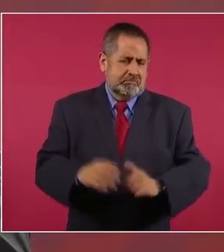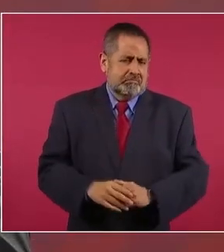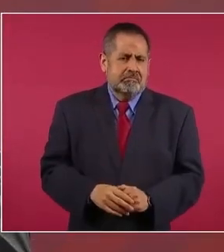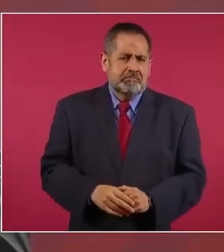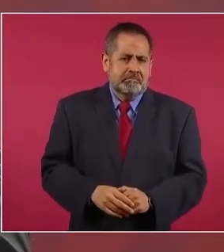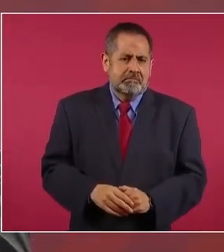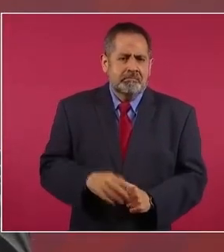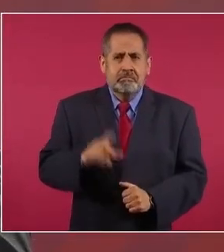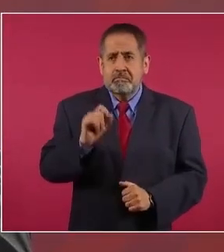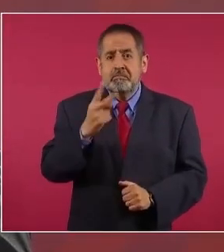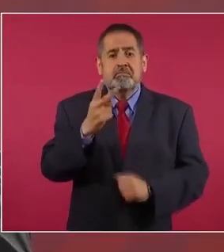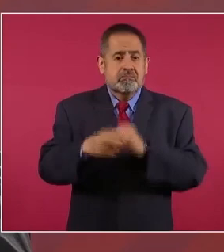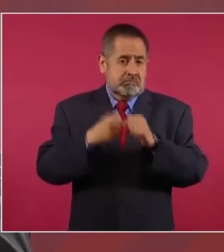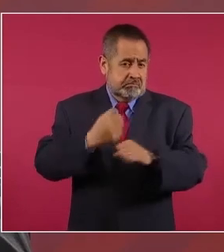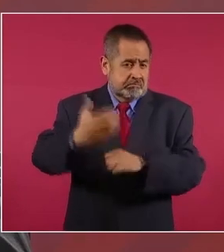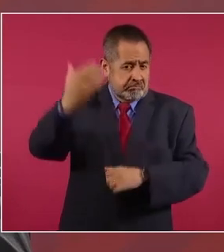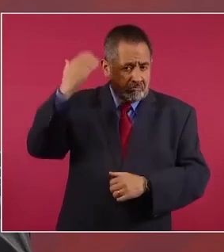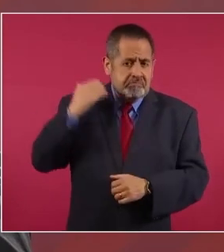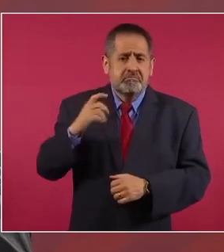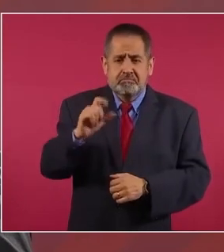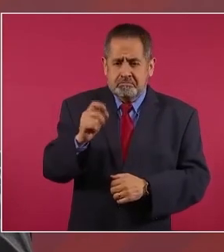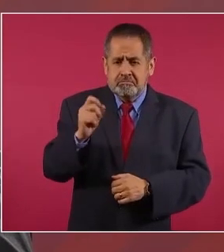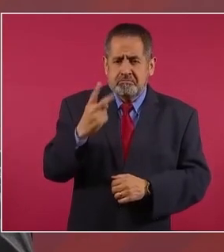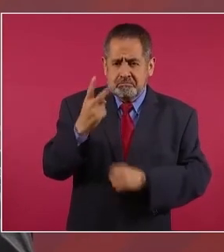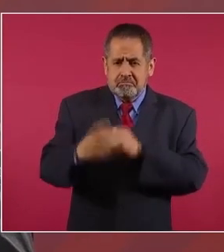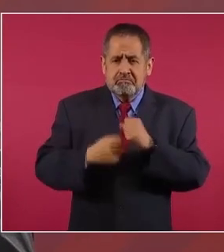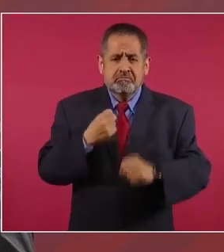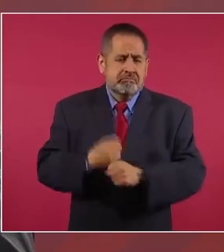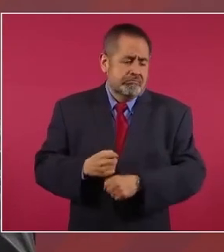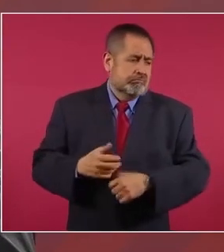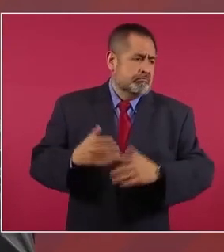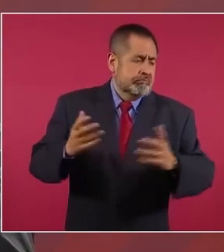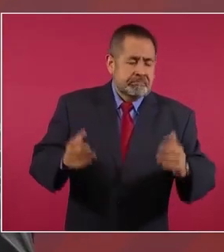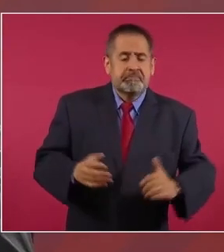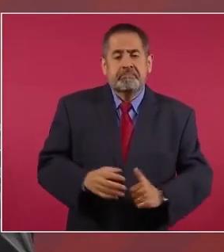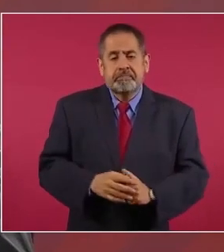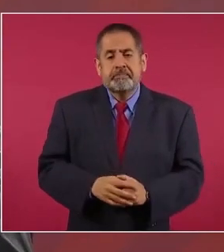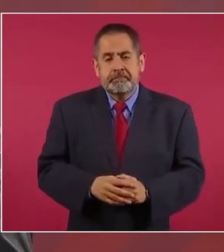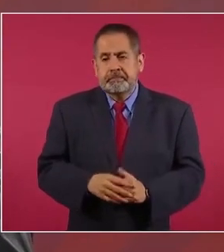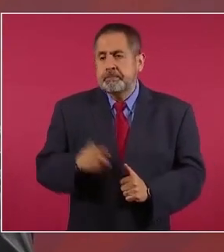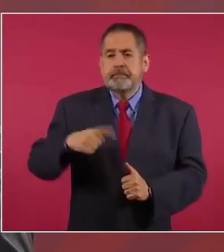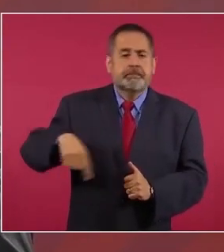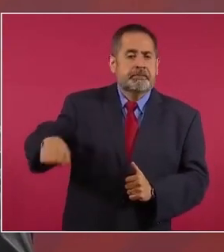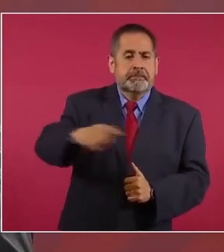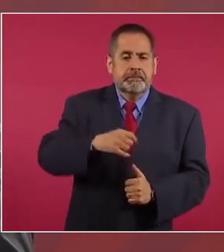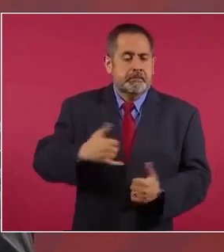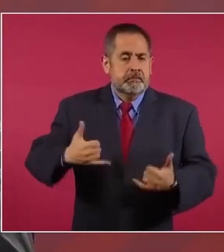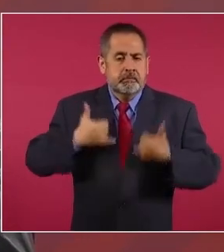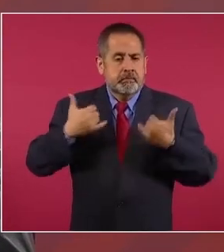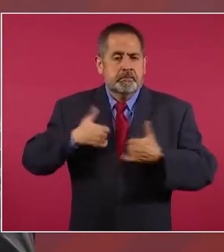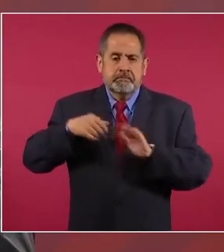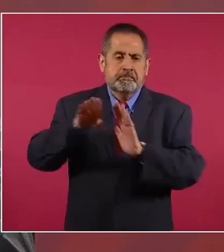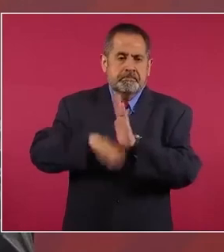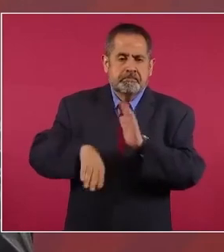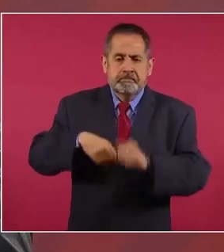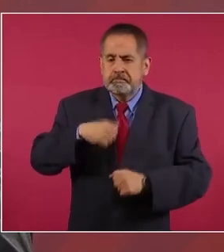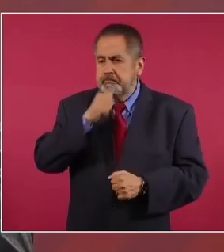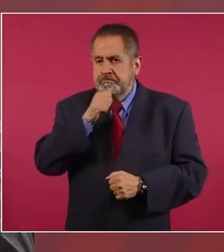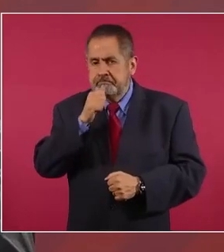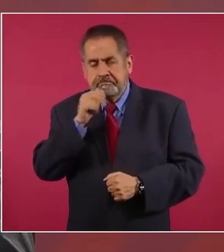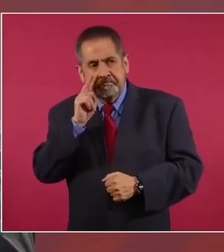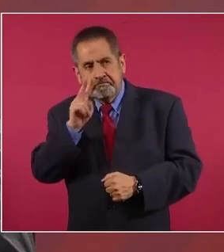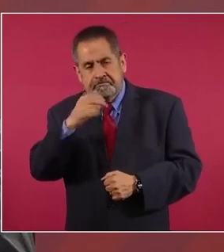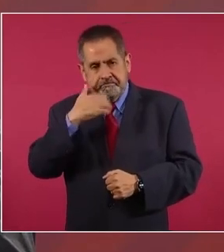22 años entonces los jóvenes pues no tienen